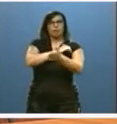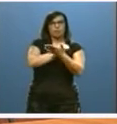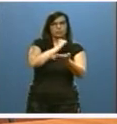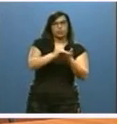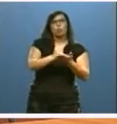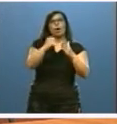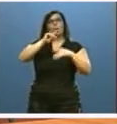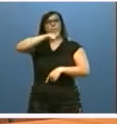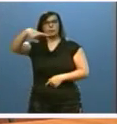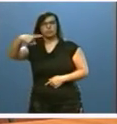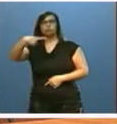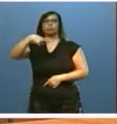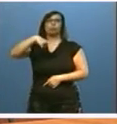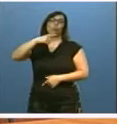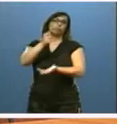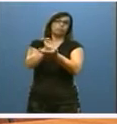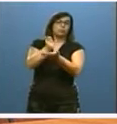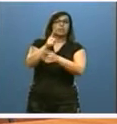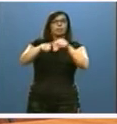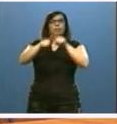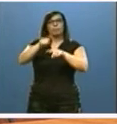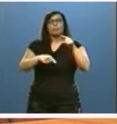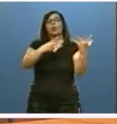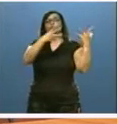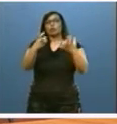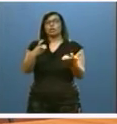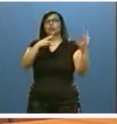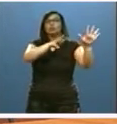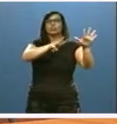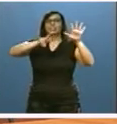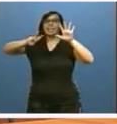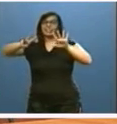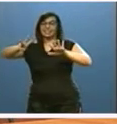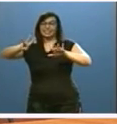residencia y o renta, 883 más que en el curso anterior.